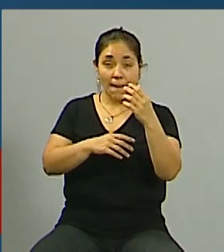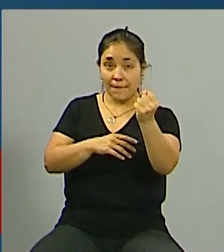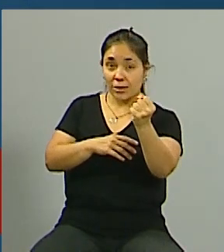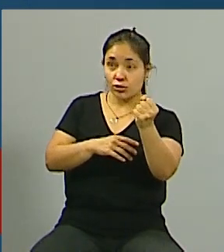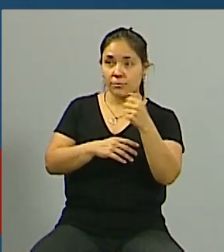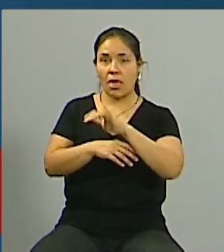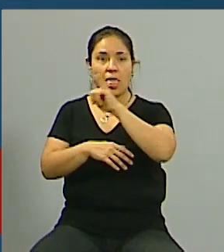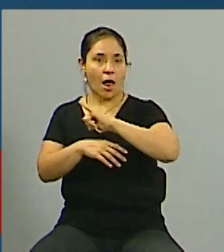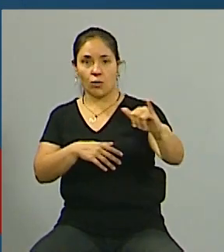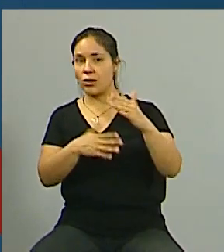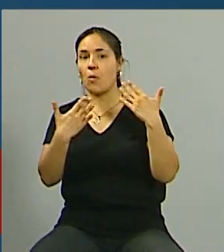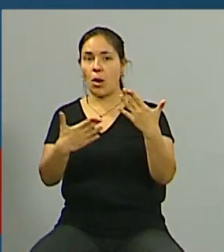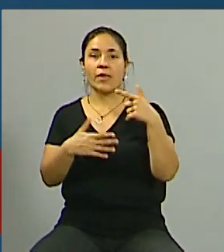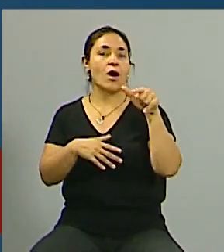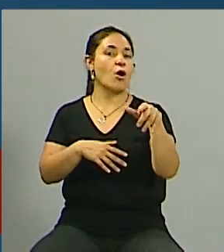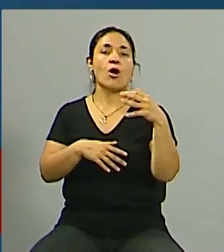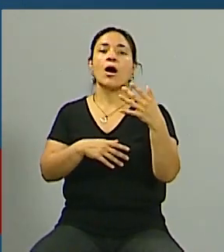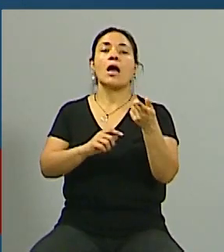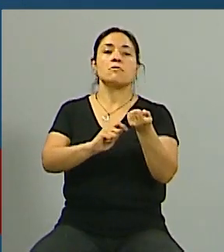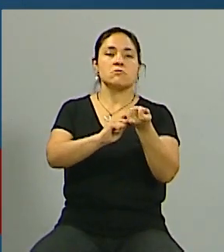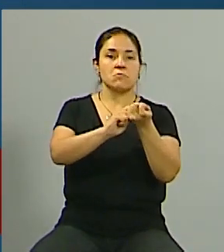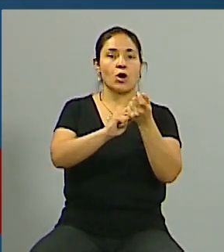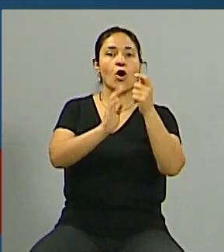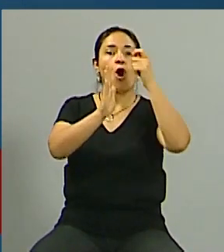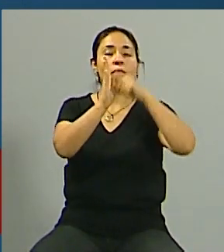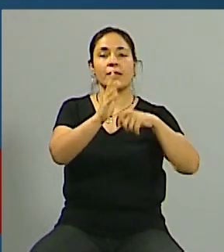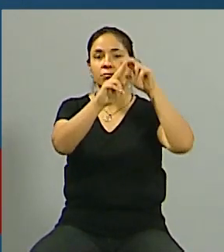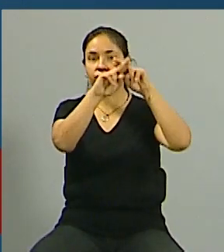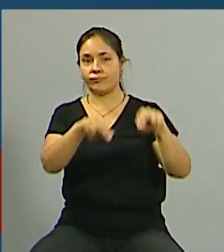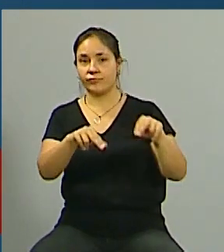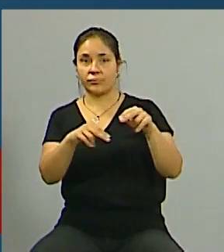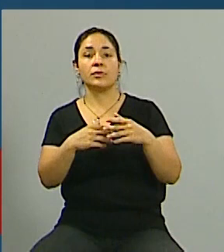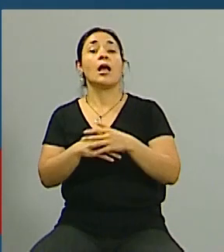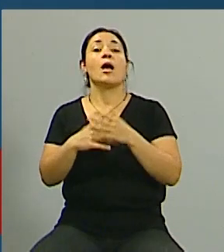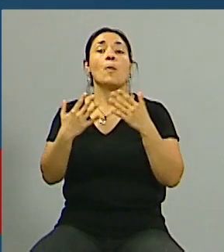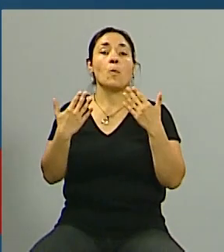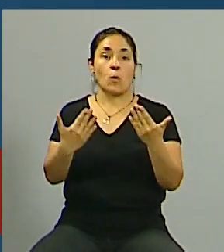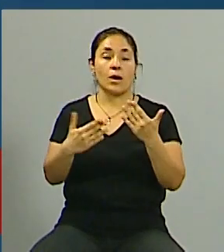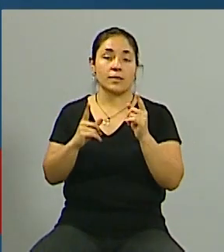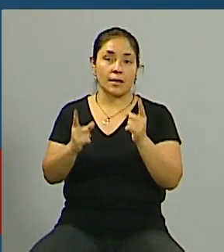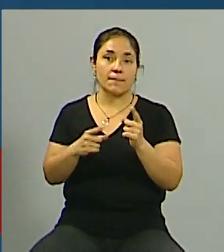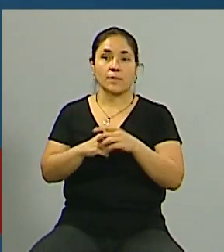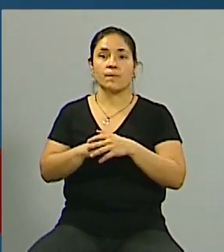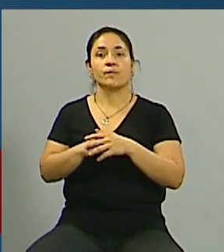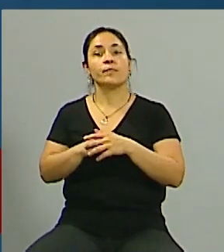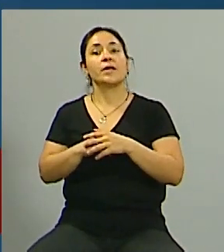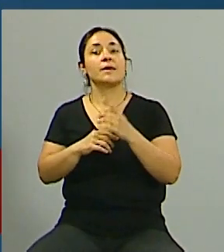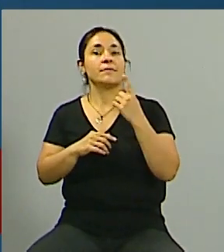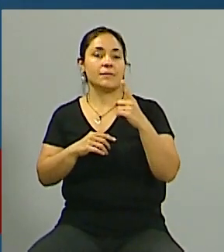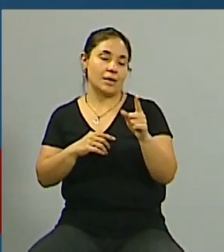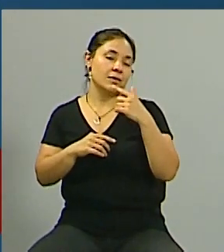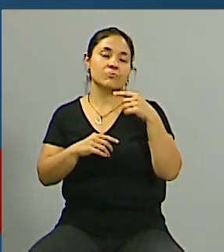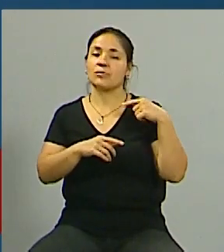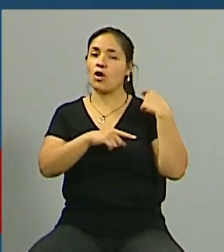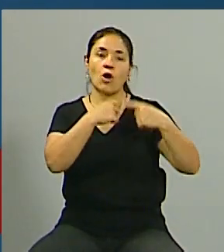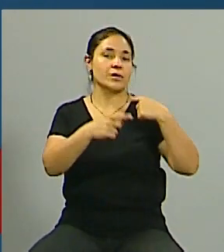se pueda rehacer o hacer una revisión del contrato en caso de que esto suceda lo cierto es que va a seguir sucediendo